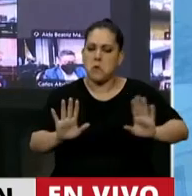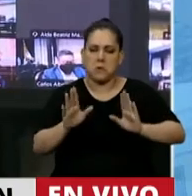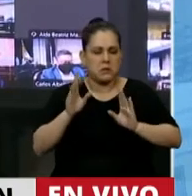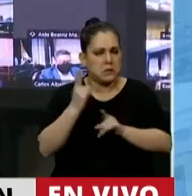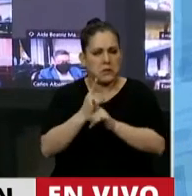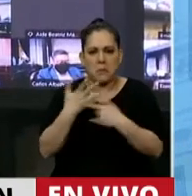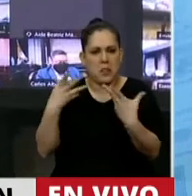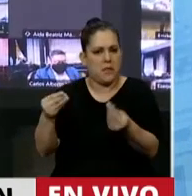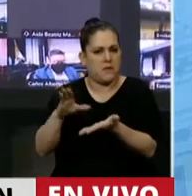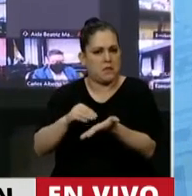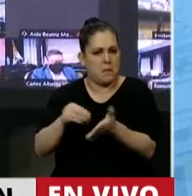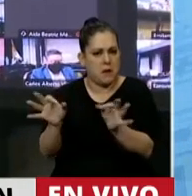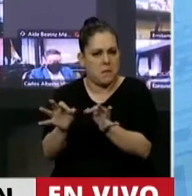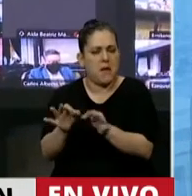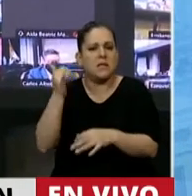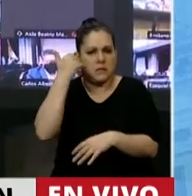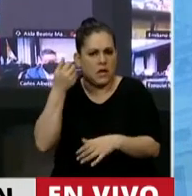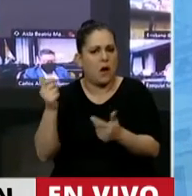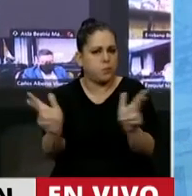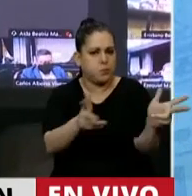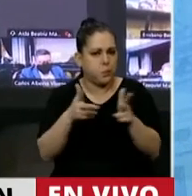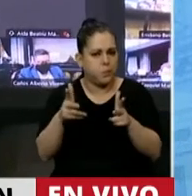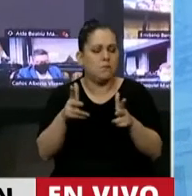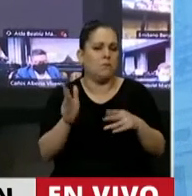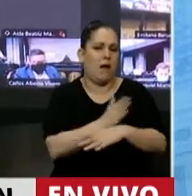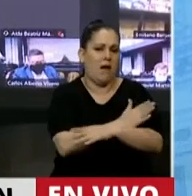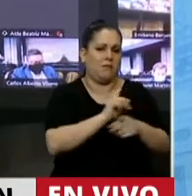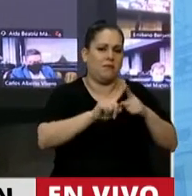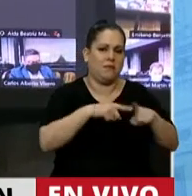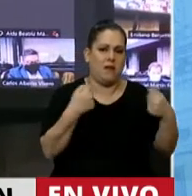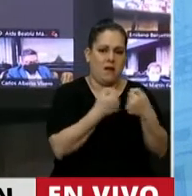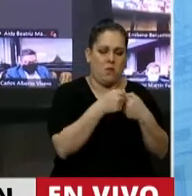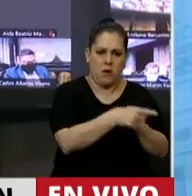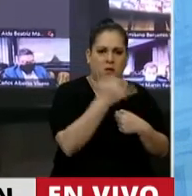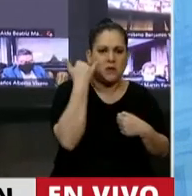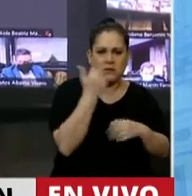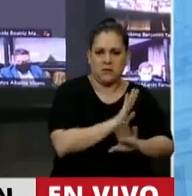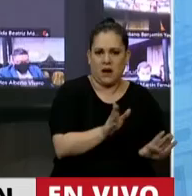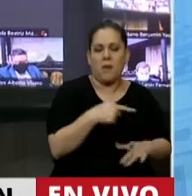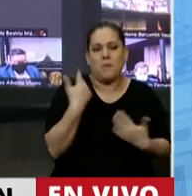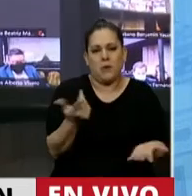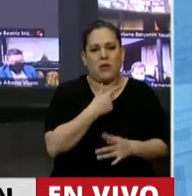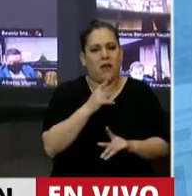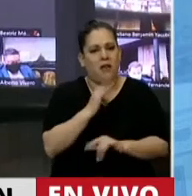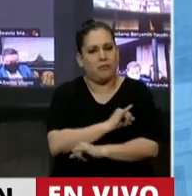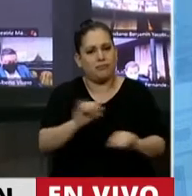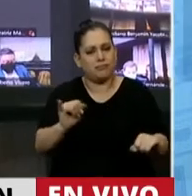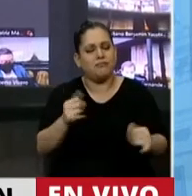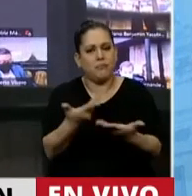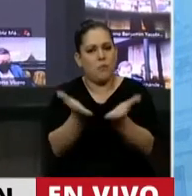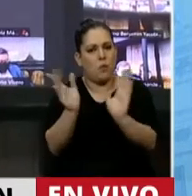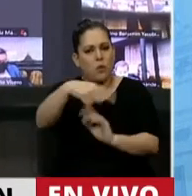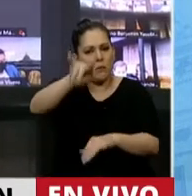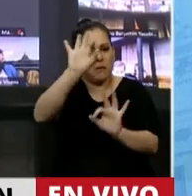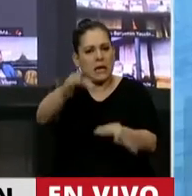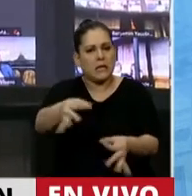habíamos tratado ya en labor parlamentaria, pero lo quiero hacer público porque me parece que es muy importante poder visibilizar lo que